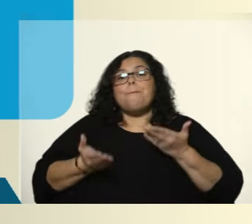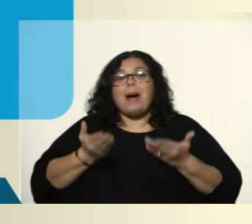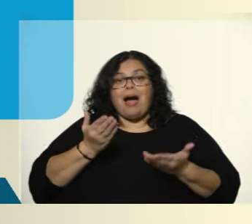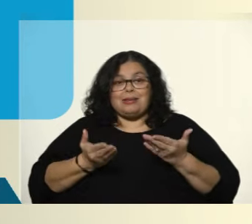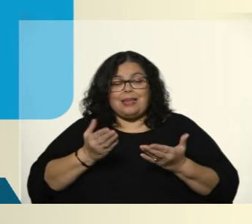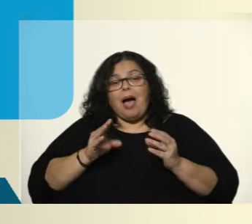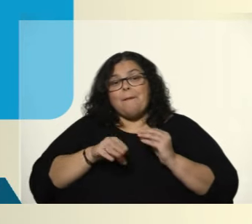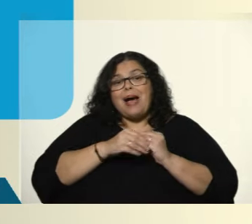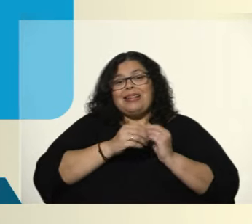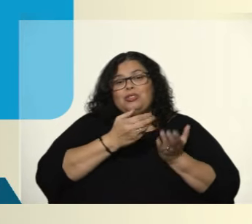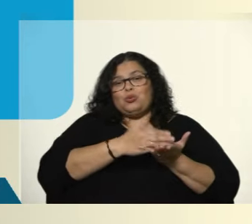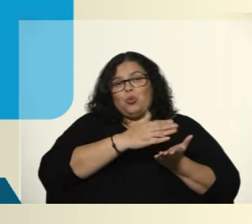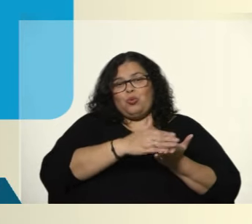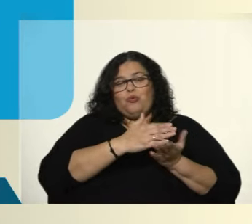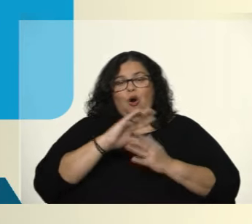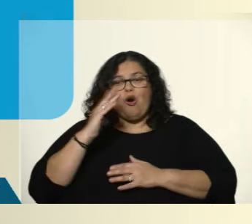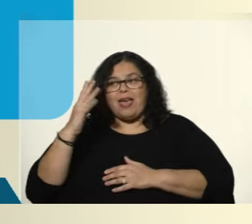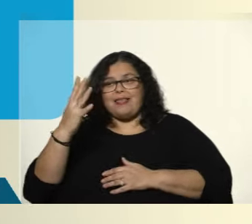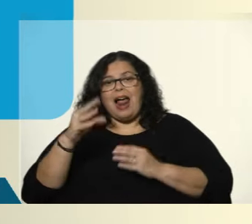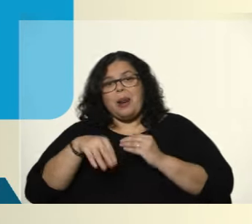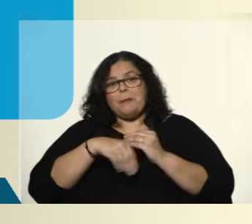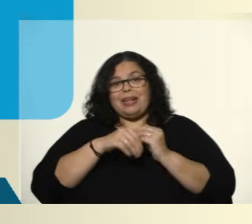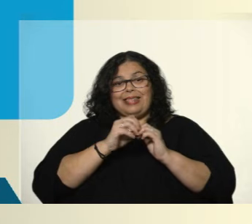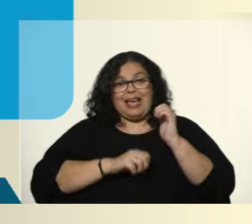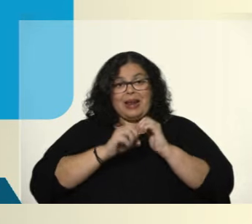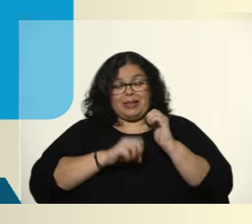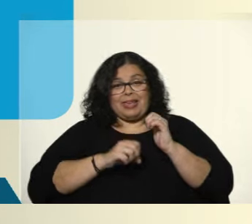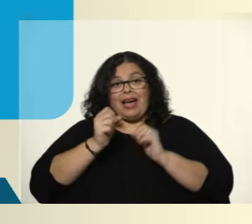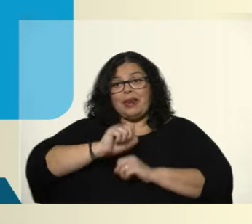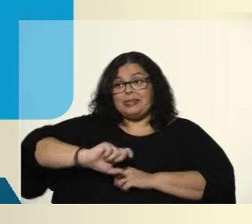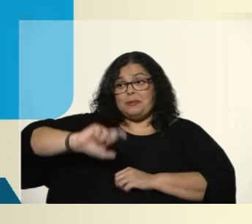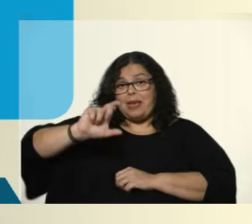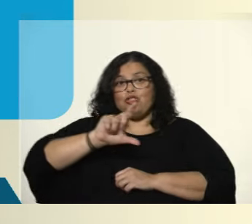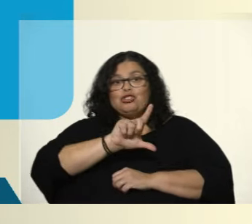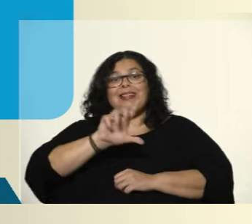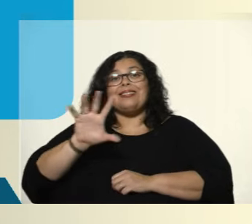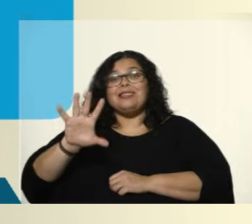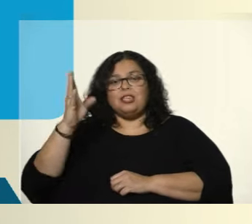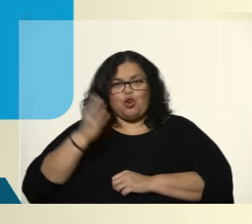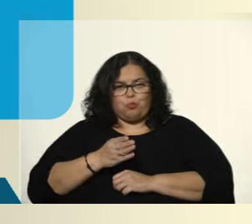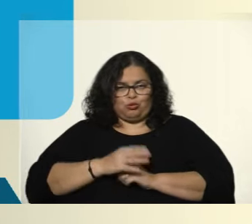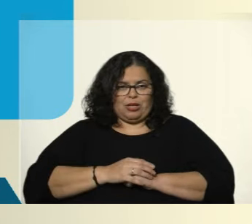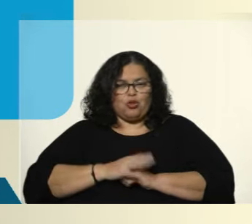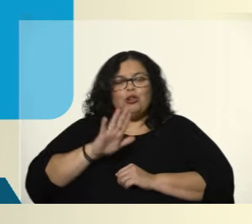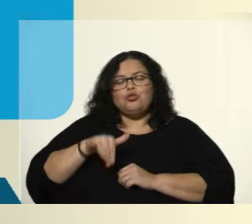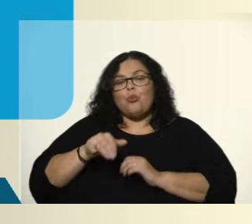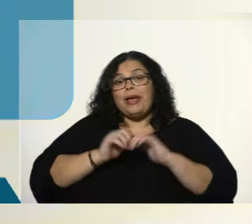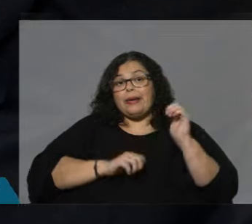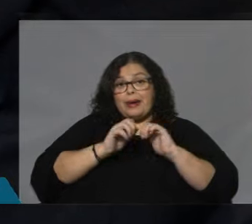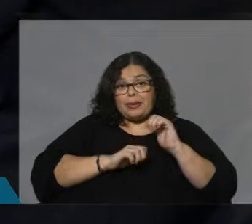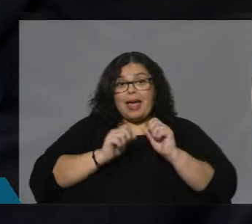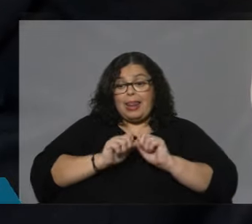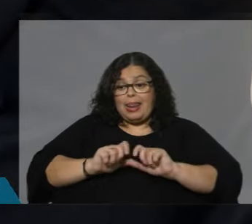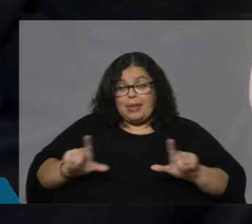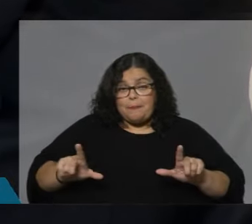más energía. El crecimiento en este rubro fue del 75%. A nivel de energías renovables, entonces, ¿seguimos superando